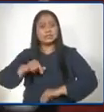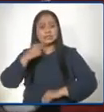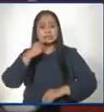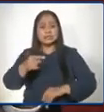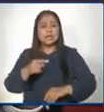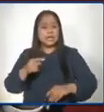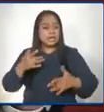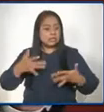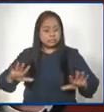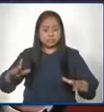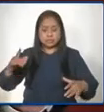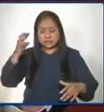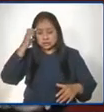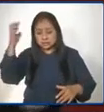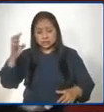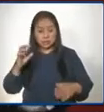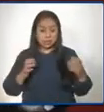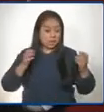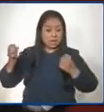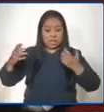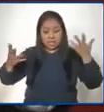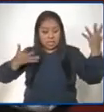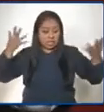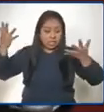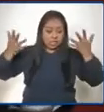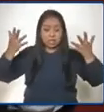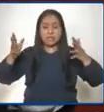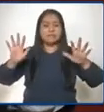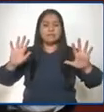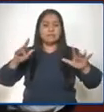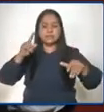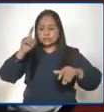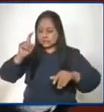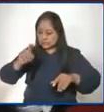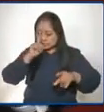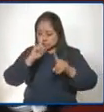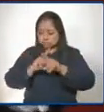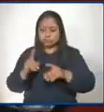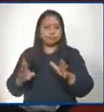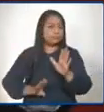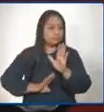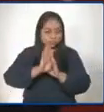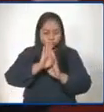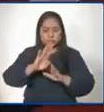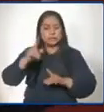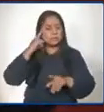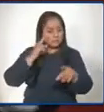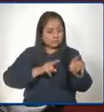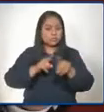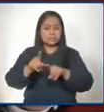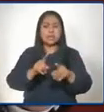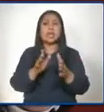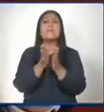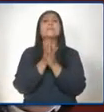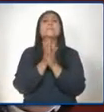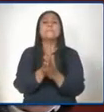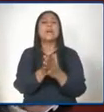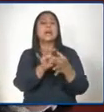psicomocional que tienen los niños, sino desarrollar esas habilidades y esas competencias. Yo les pido a todos que nos unamos